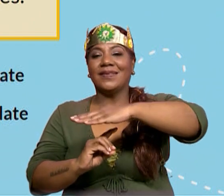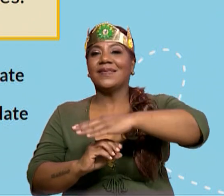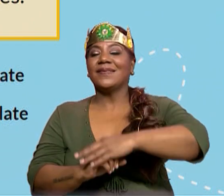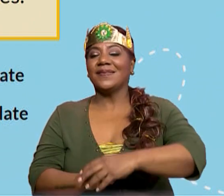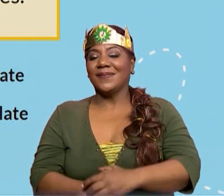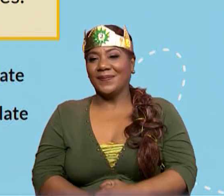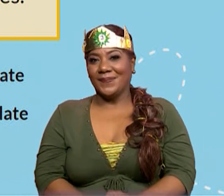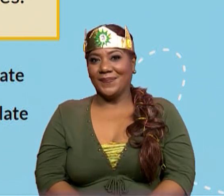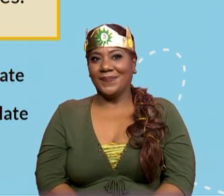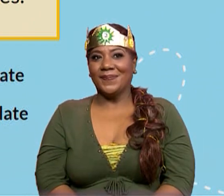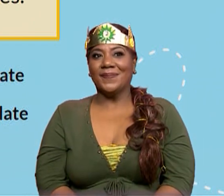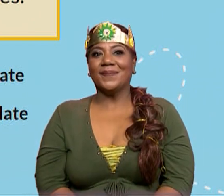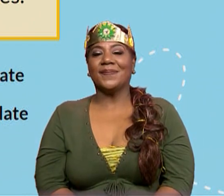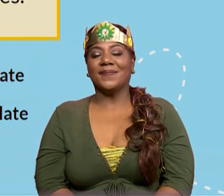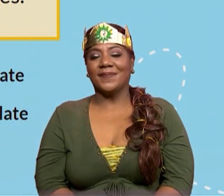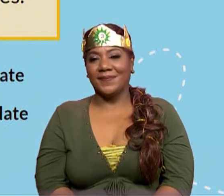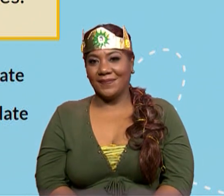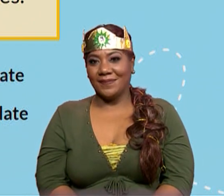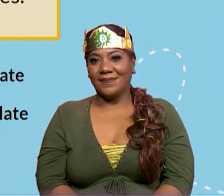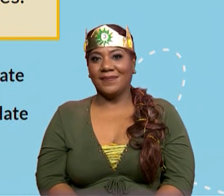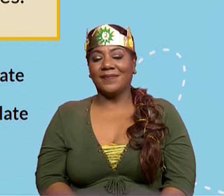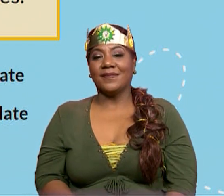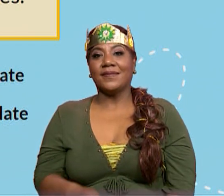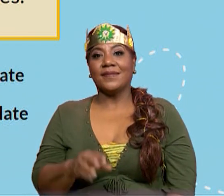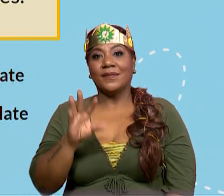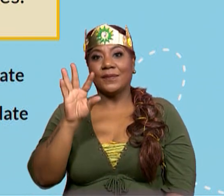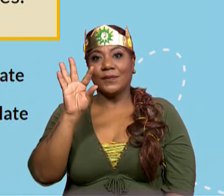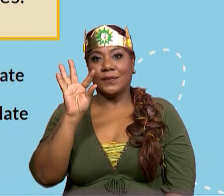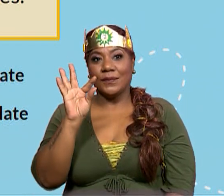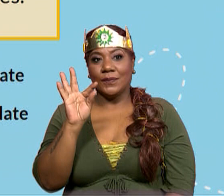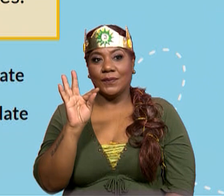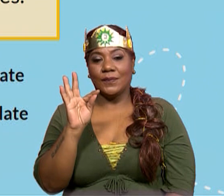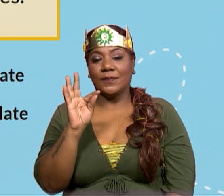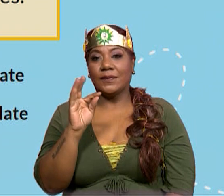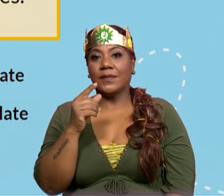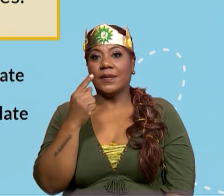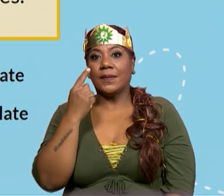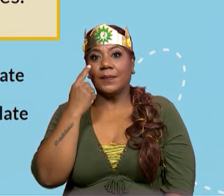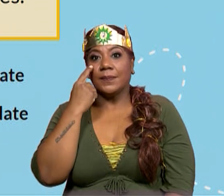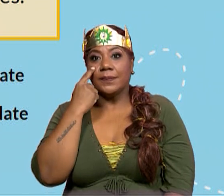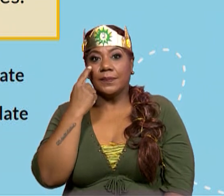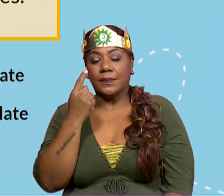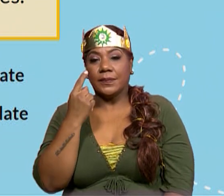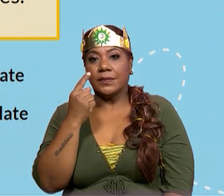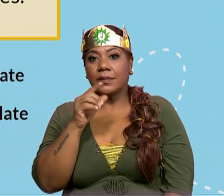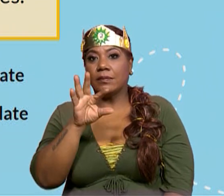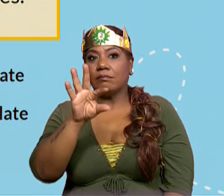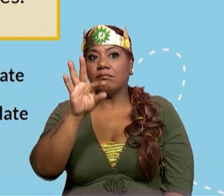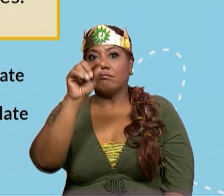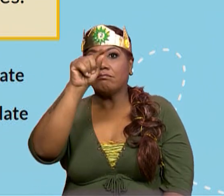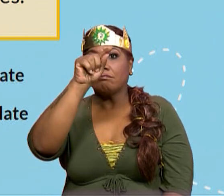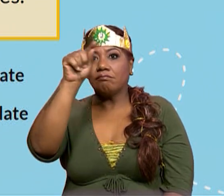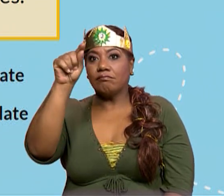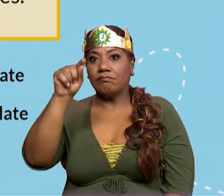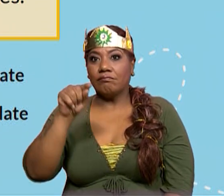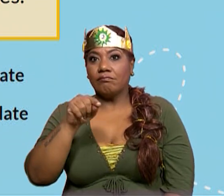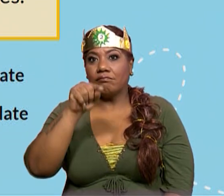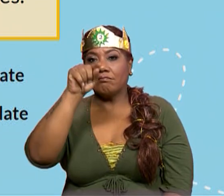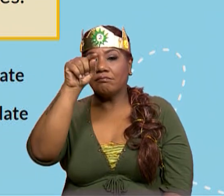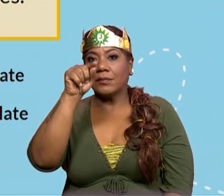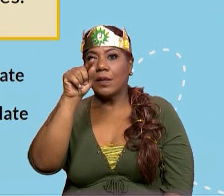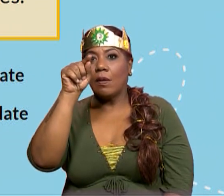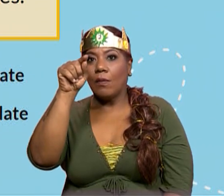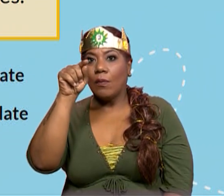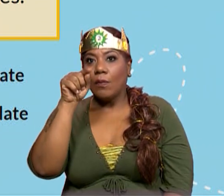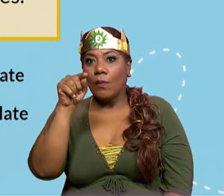y el número de abajo, que son el mismo número, en este caso nueve. Pero si solo tomamos tres de esas nueve partes